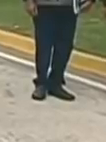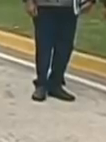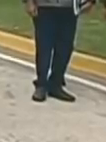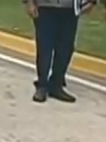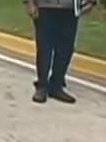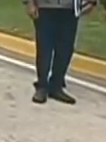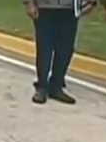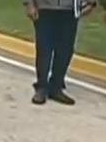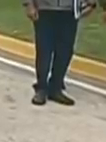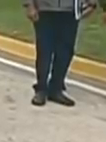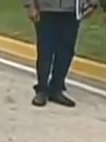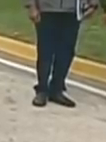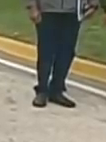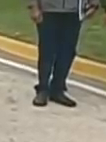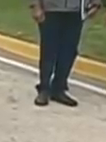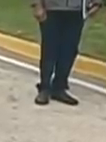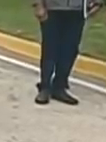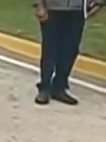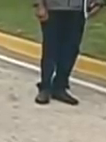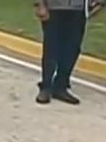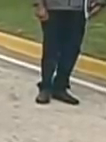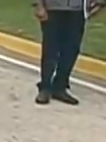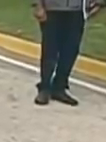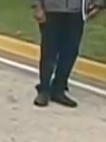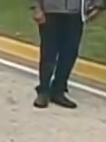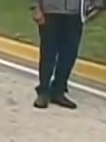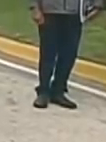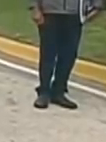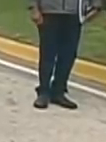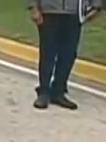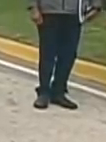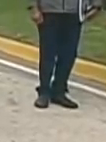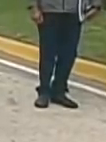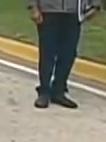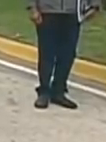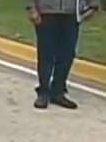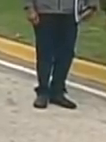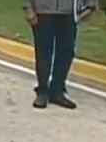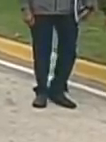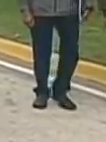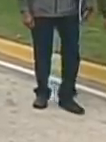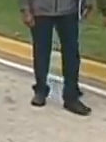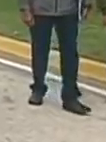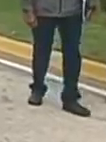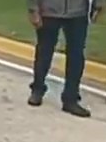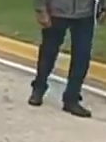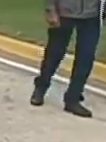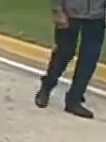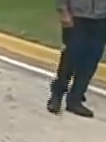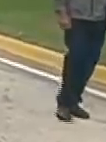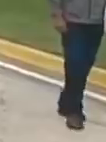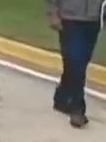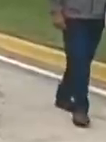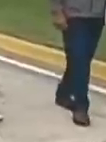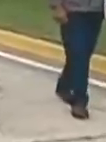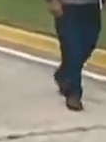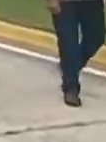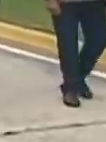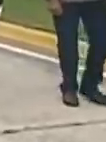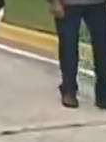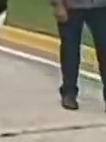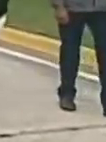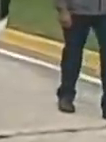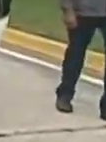lo que tiene que ver con nuestro pueblo, todo lo que tiene que ver, miércoles de acción, y de servicio, de trabajo,